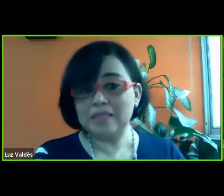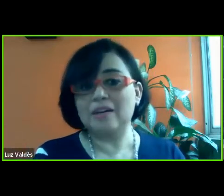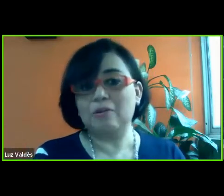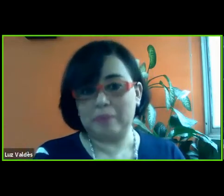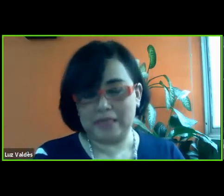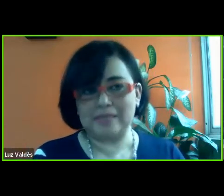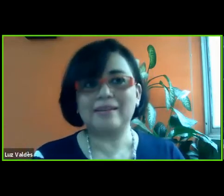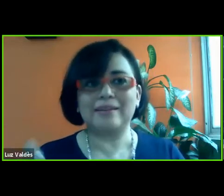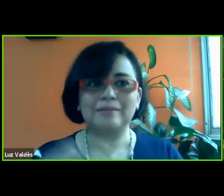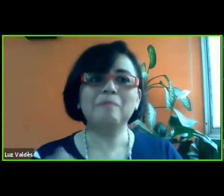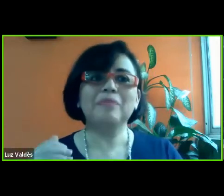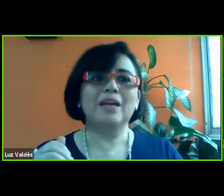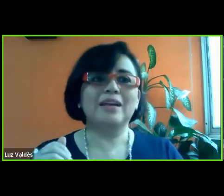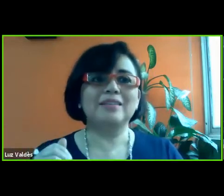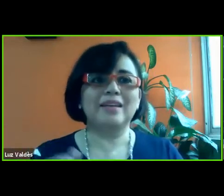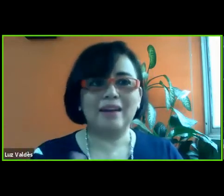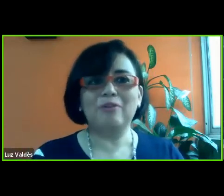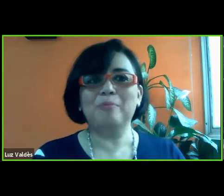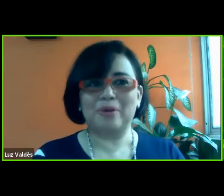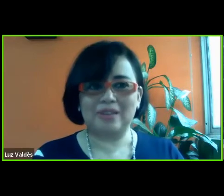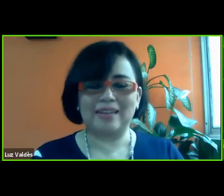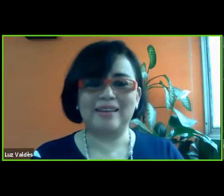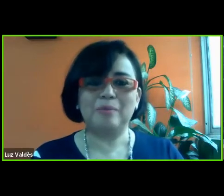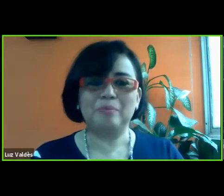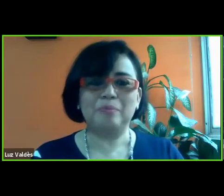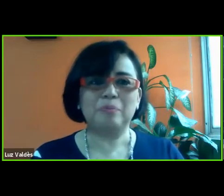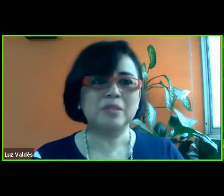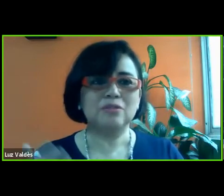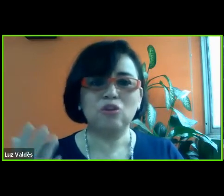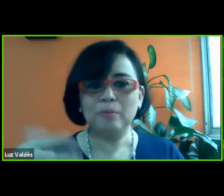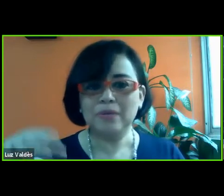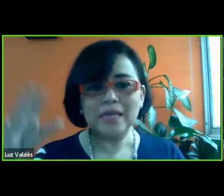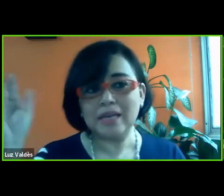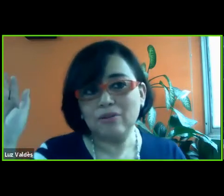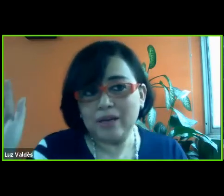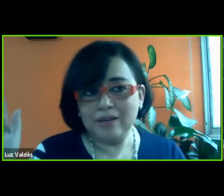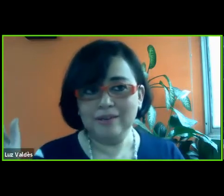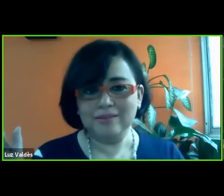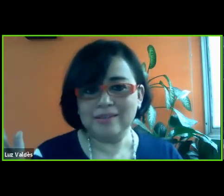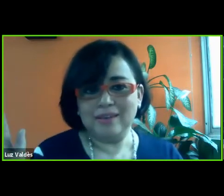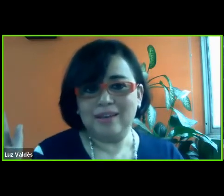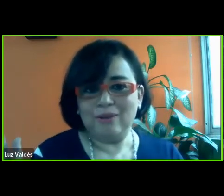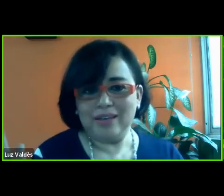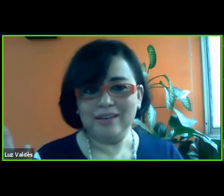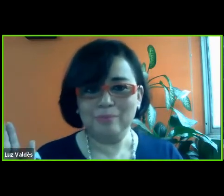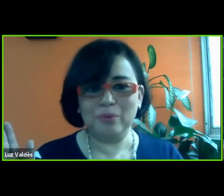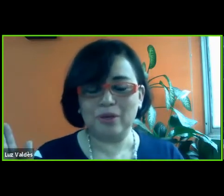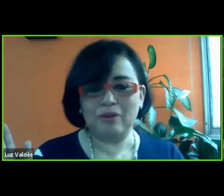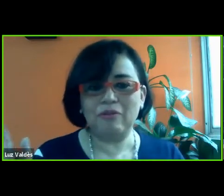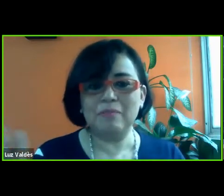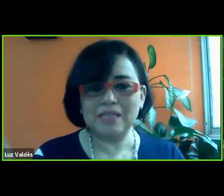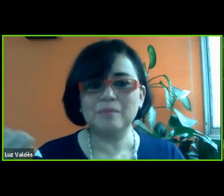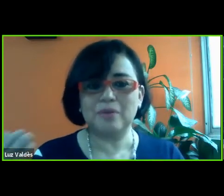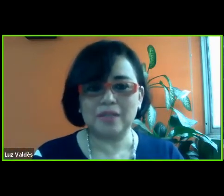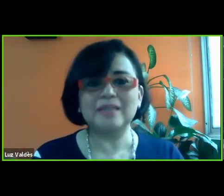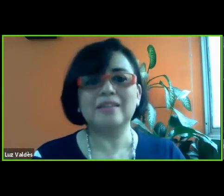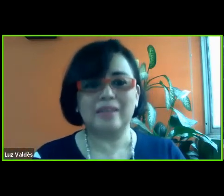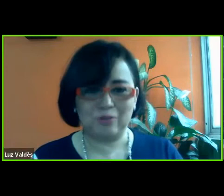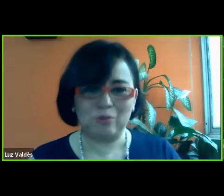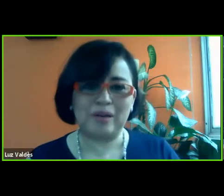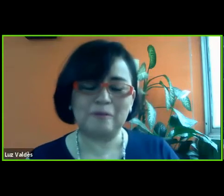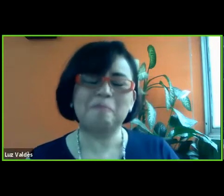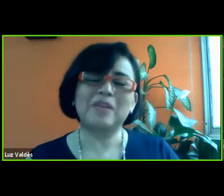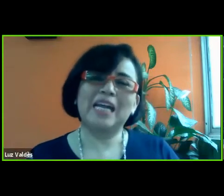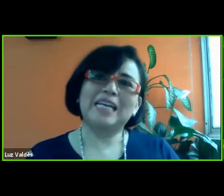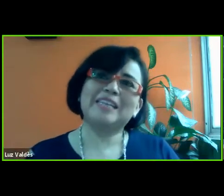probablemente esta competencia, ¿no? Este, que era algo importante, pues, no, ya se quedó ahí, ya se quedó ahí, ya porque fue más importante el